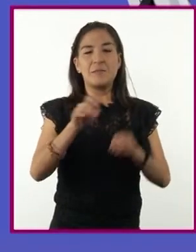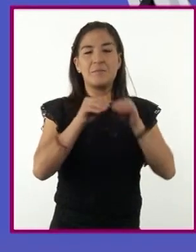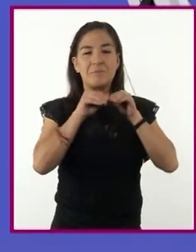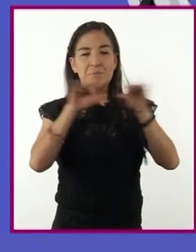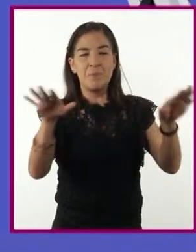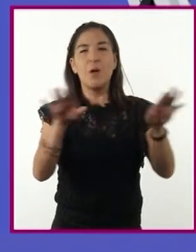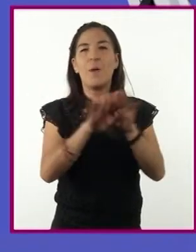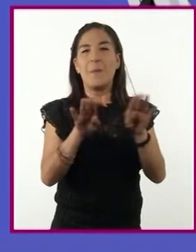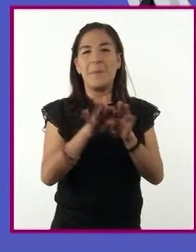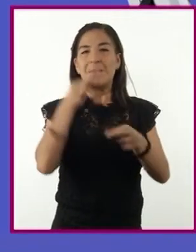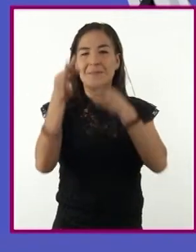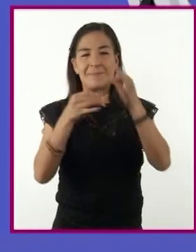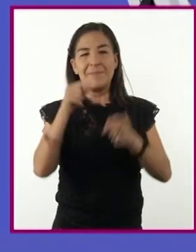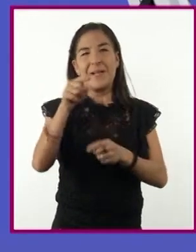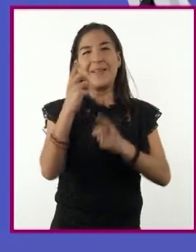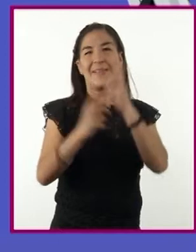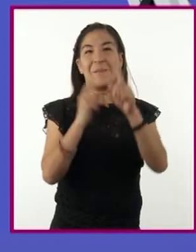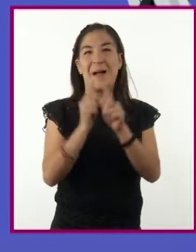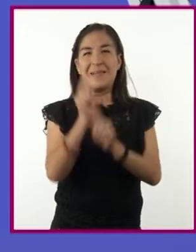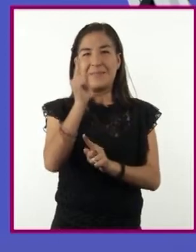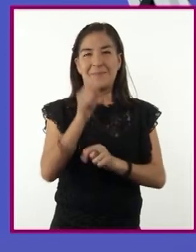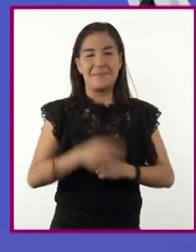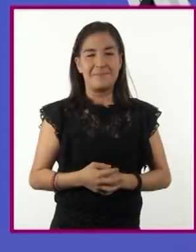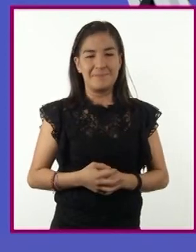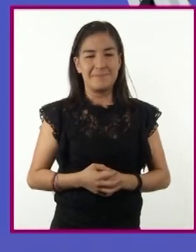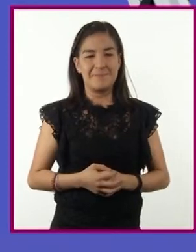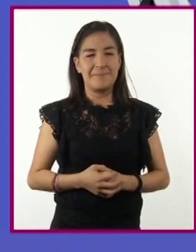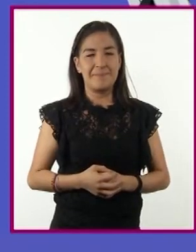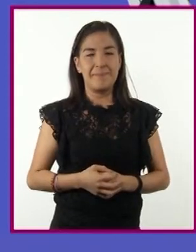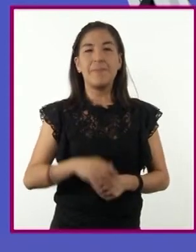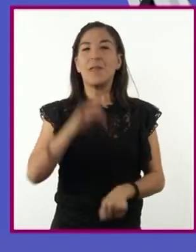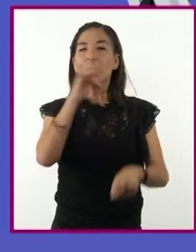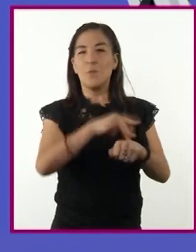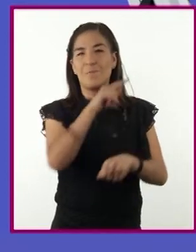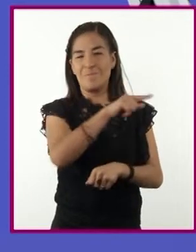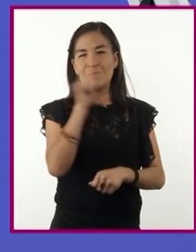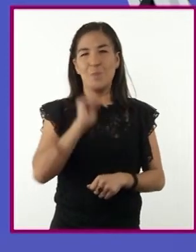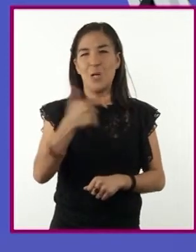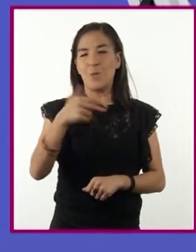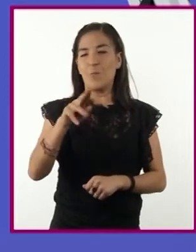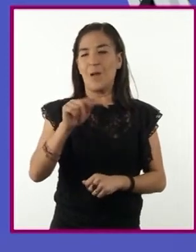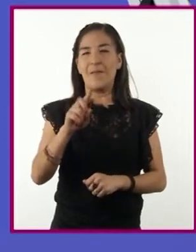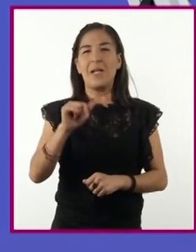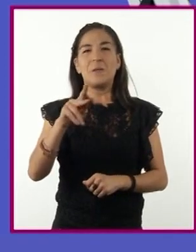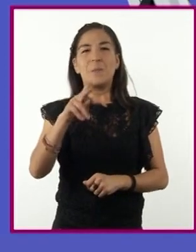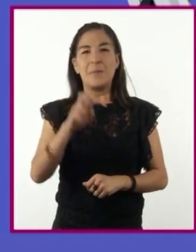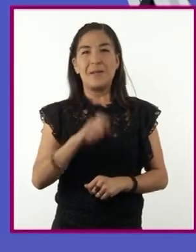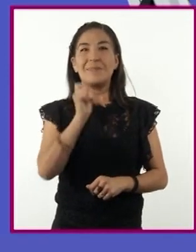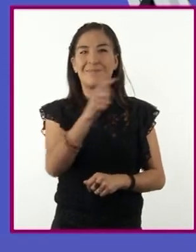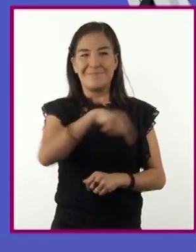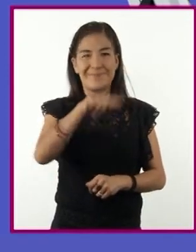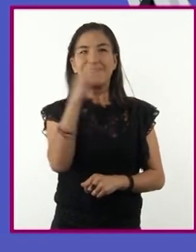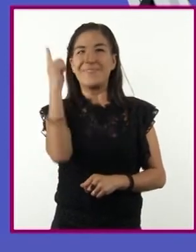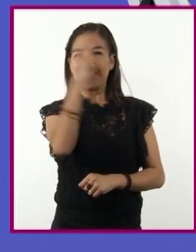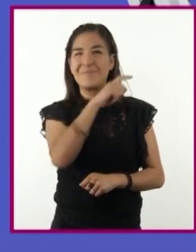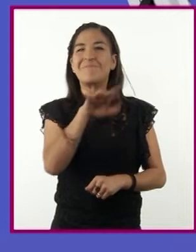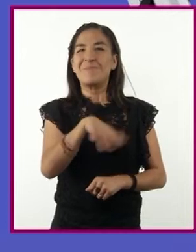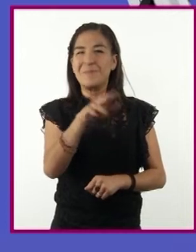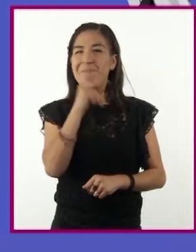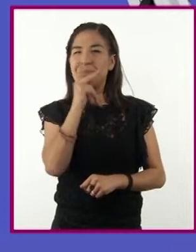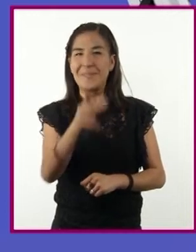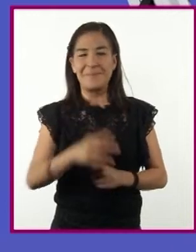justo arriba de deportes. El turno es de Guadalupe y se empieza a poner difícil la búsqueda.